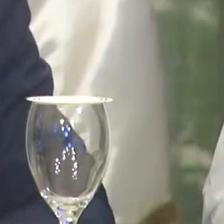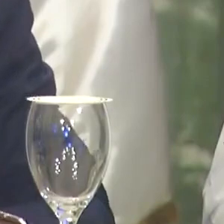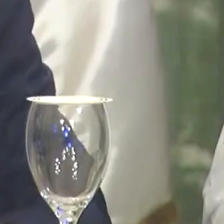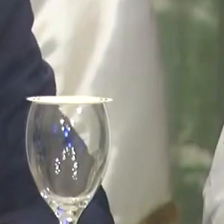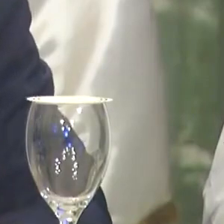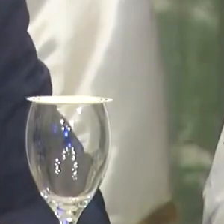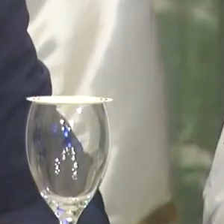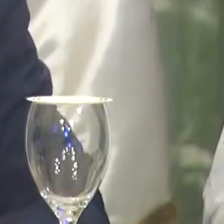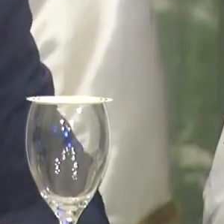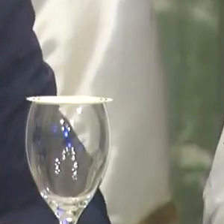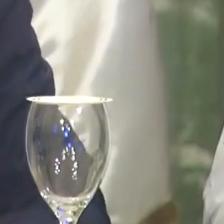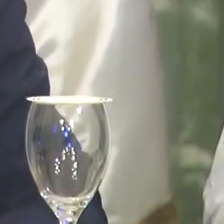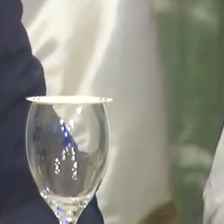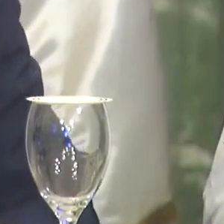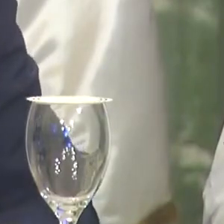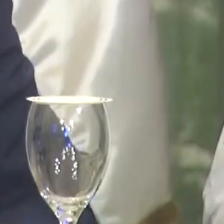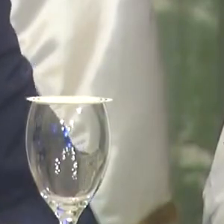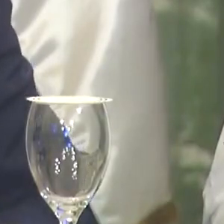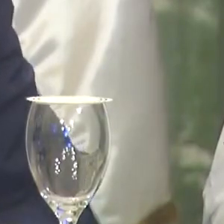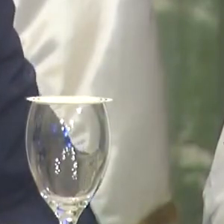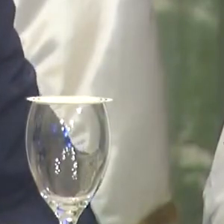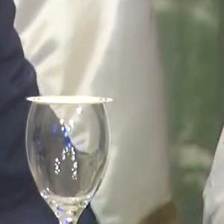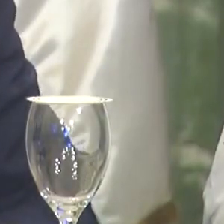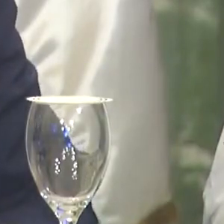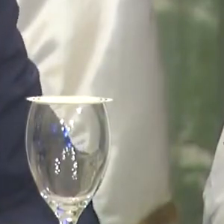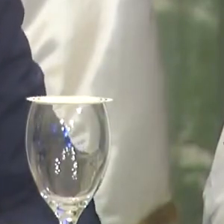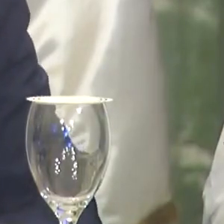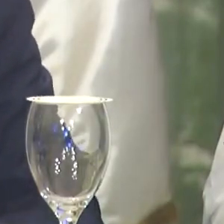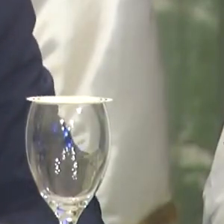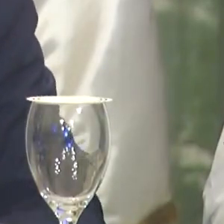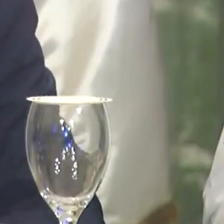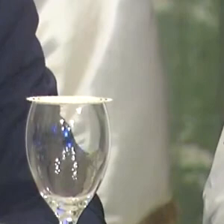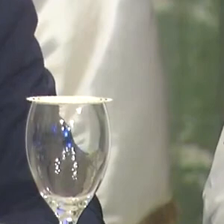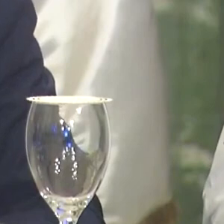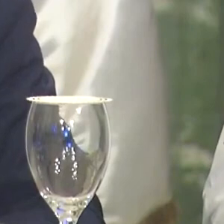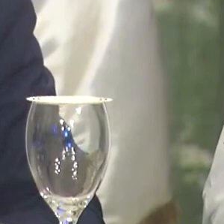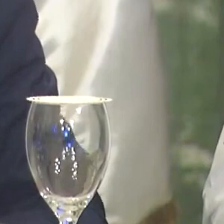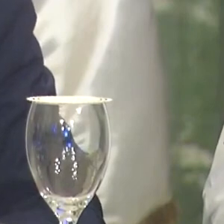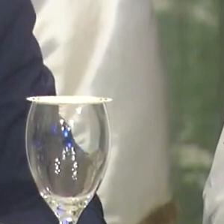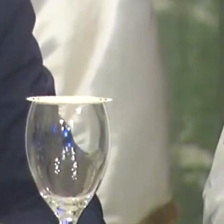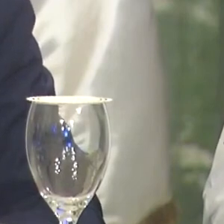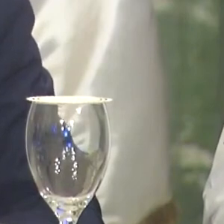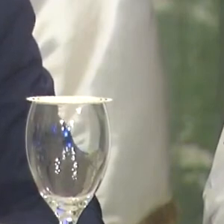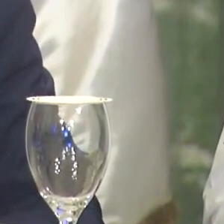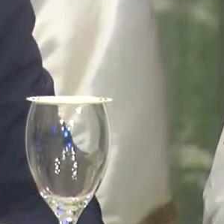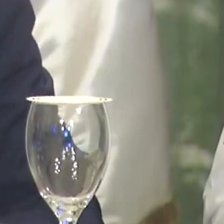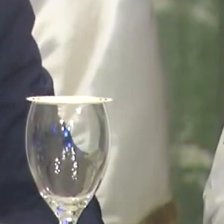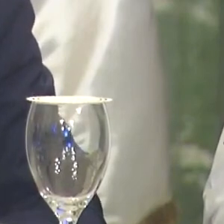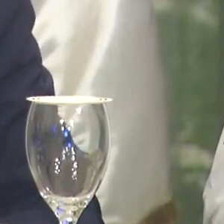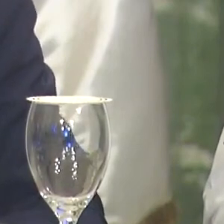recursos insuficientes, esa institución la han arrabalizado,